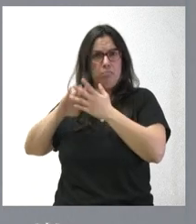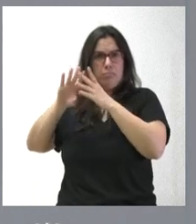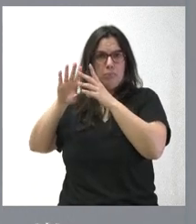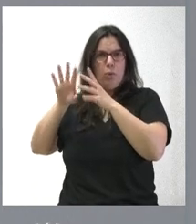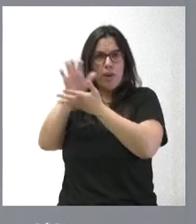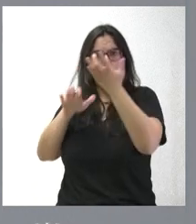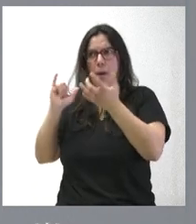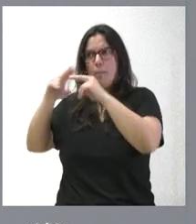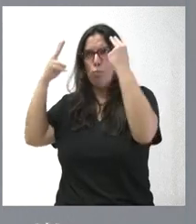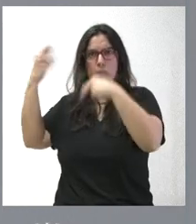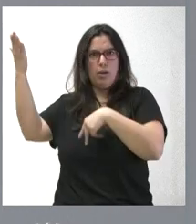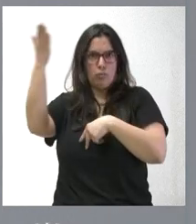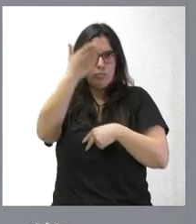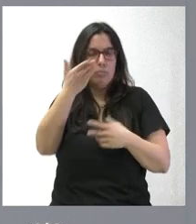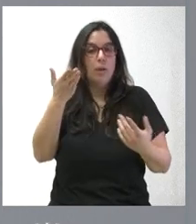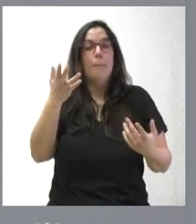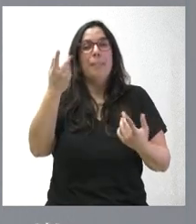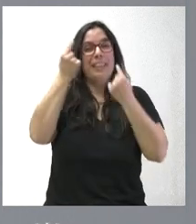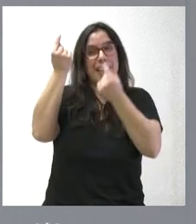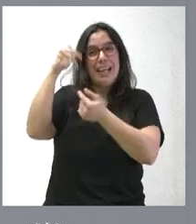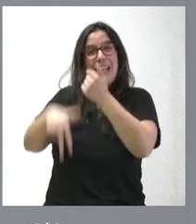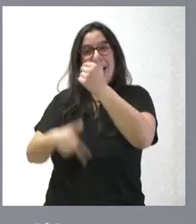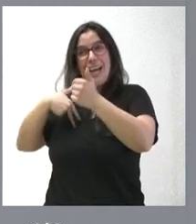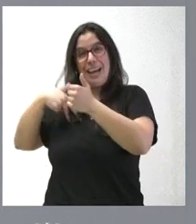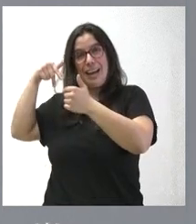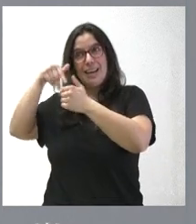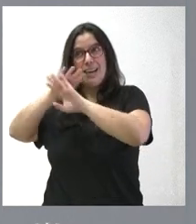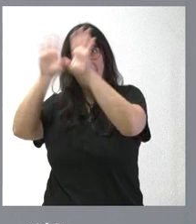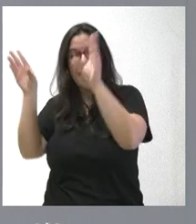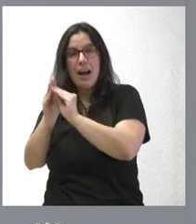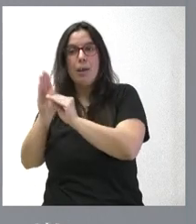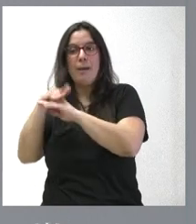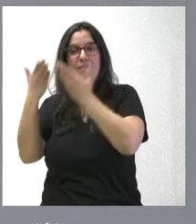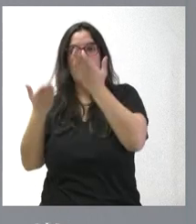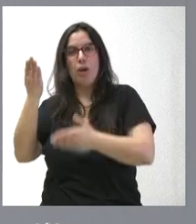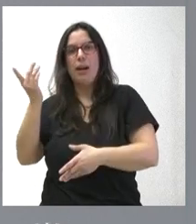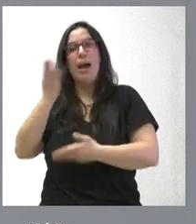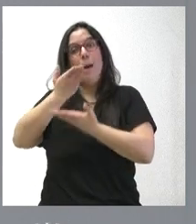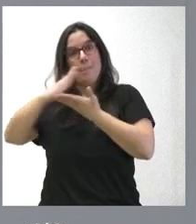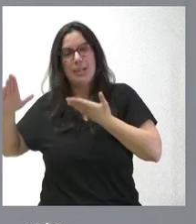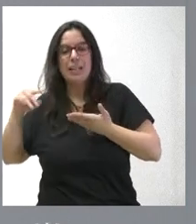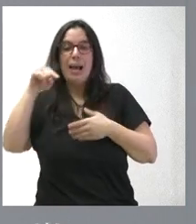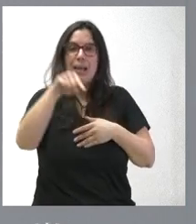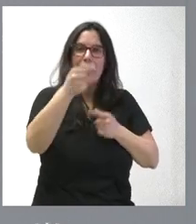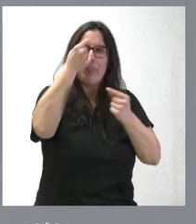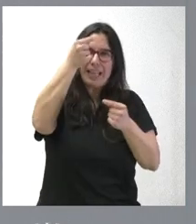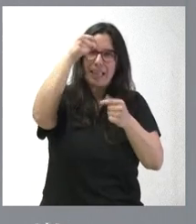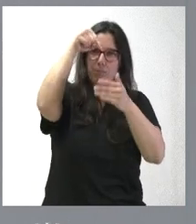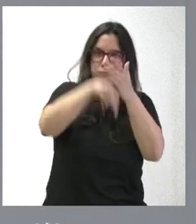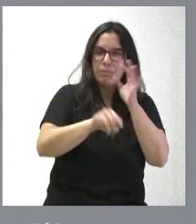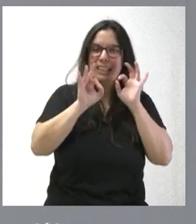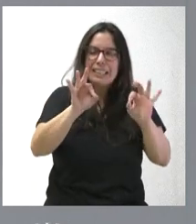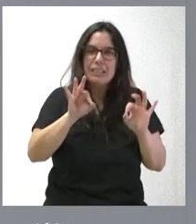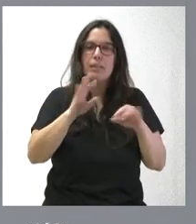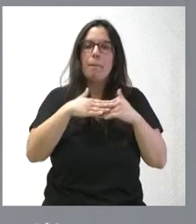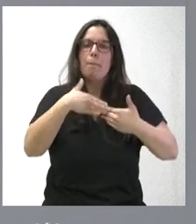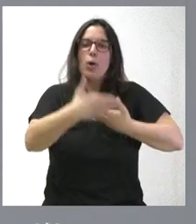más allá de ese detalle general que nos ayuda a valorar los servicios públicos de Castilla y León, viene el detalle particular de qué